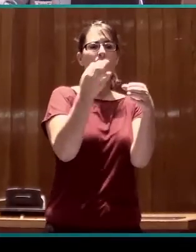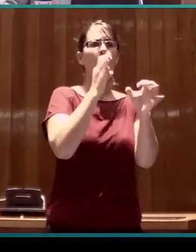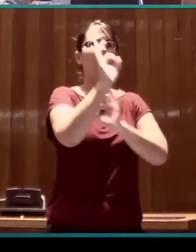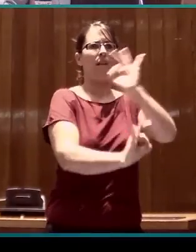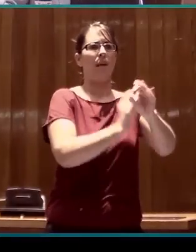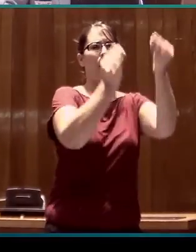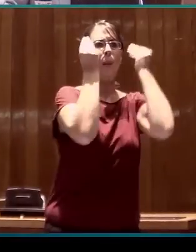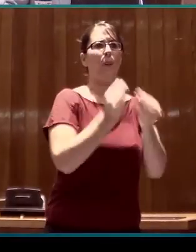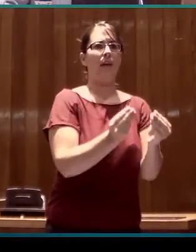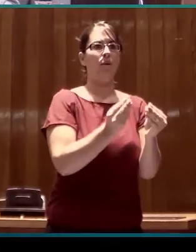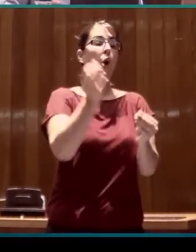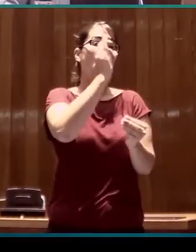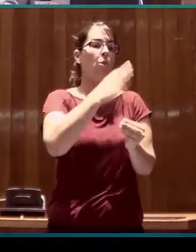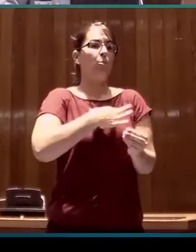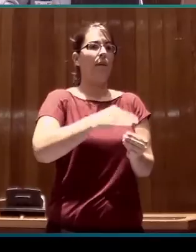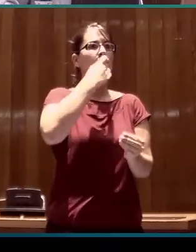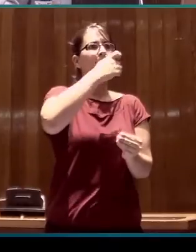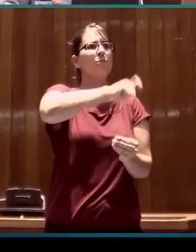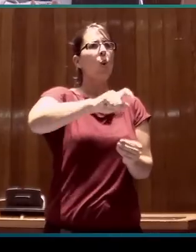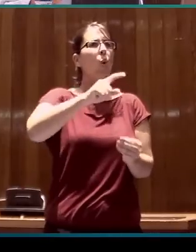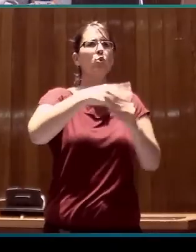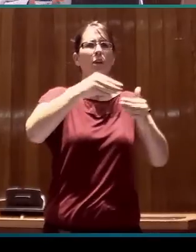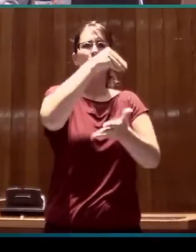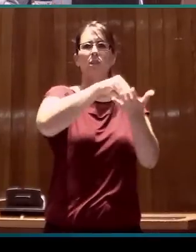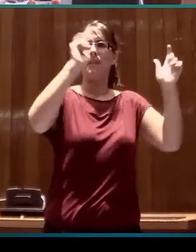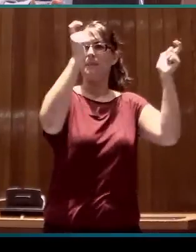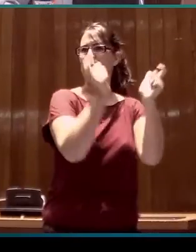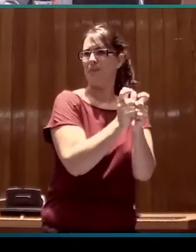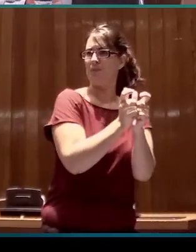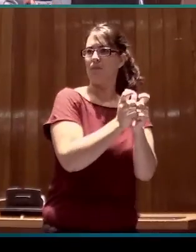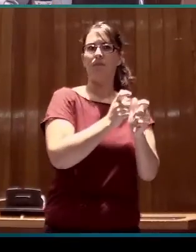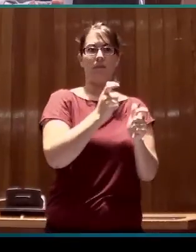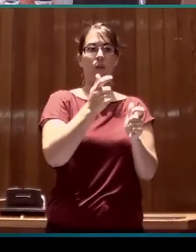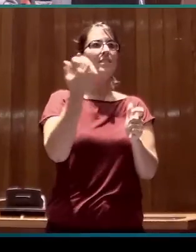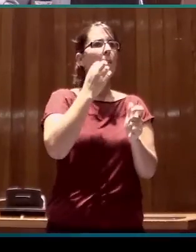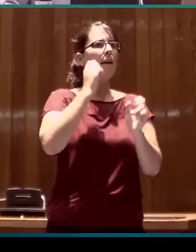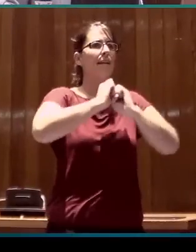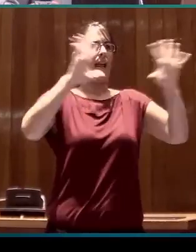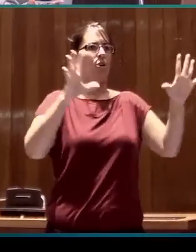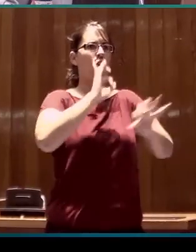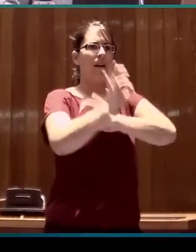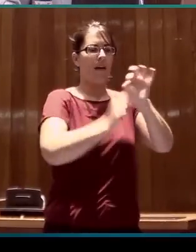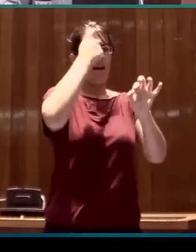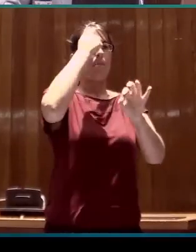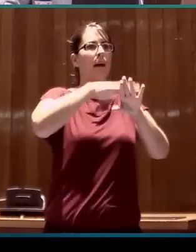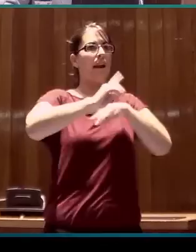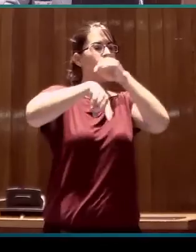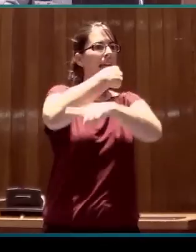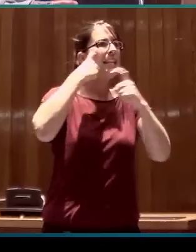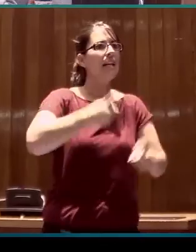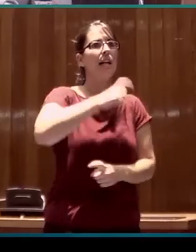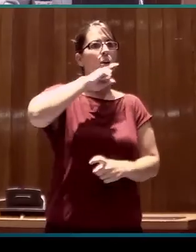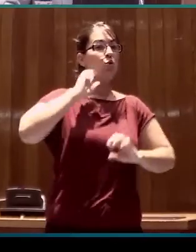que está perdiendo usuarios, mediante respuestas a necesidades concretas planteadas para su supervivencia o